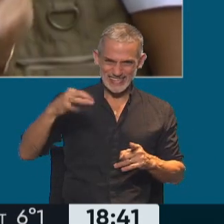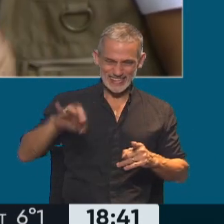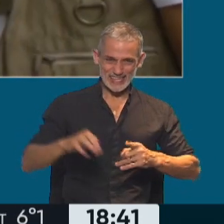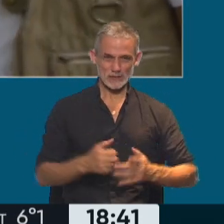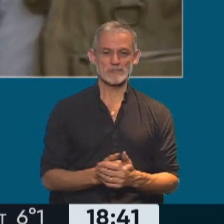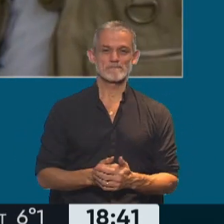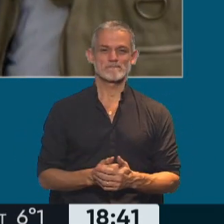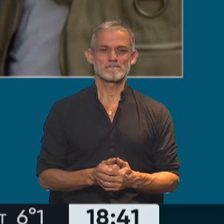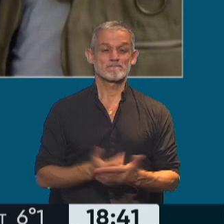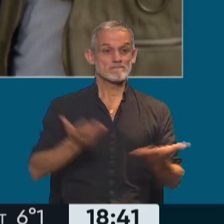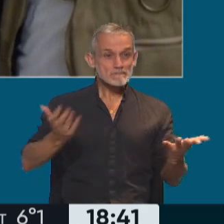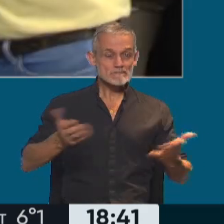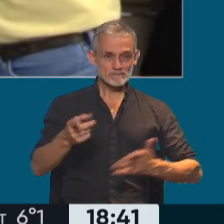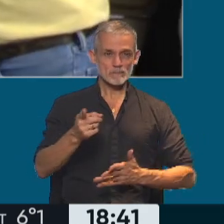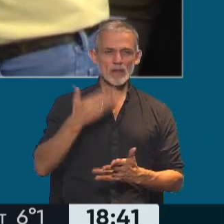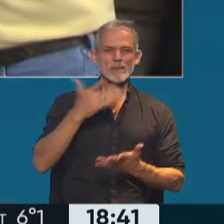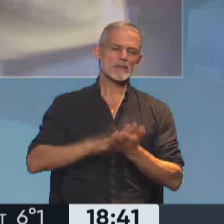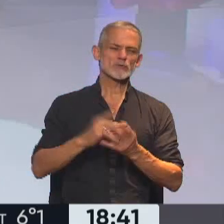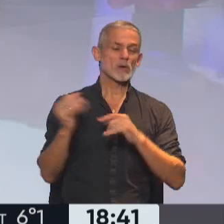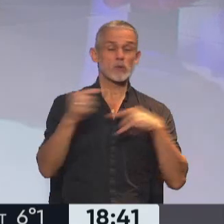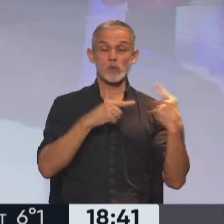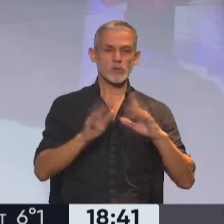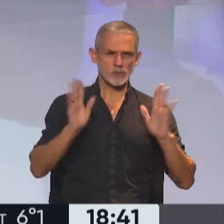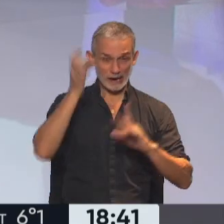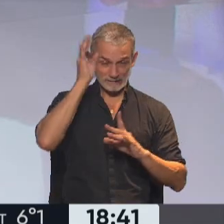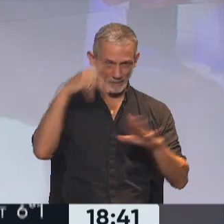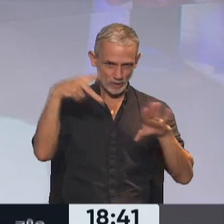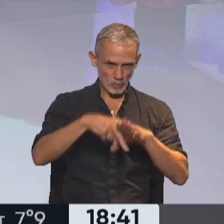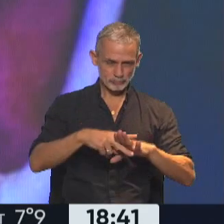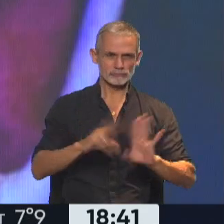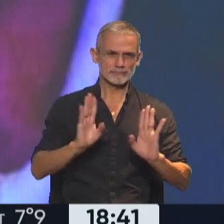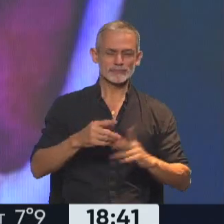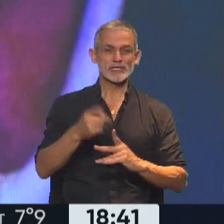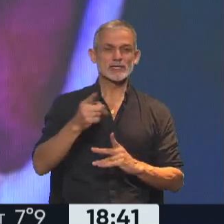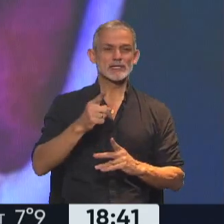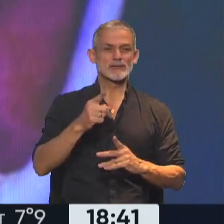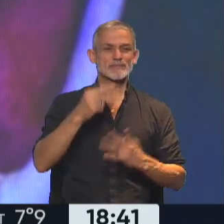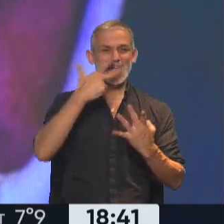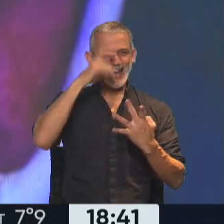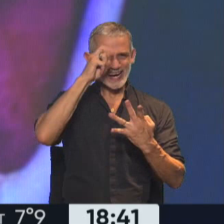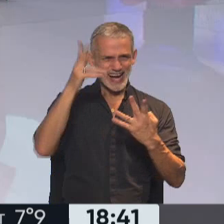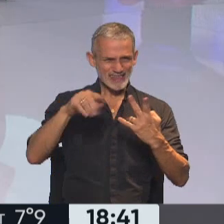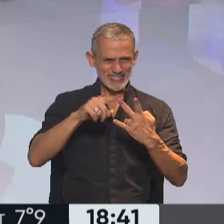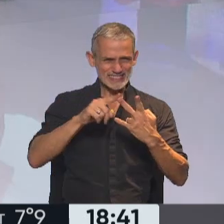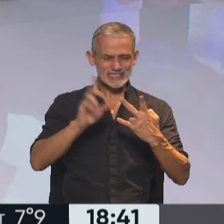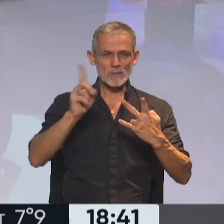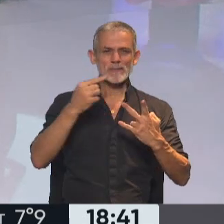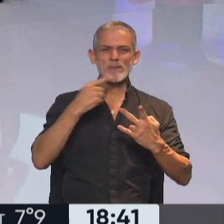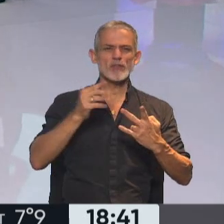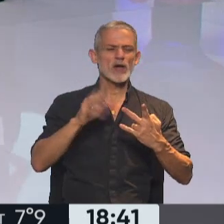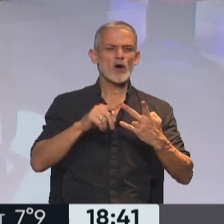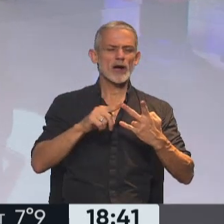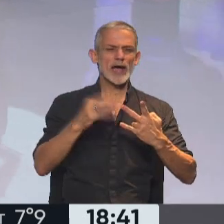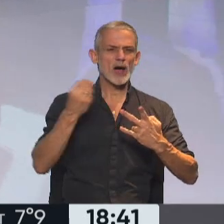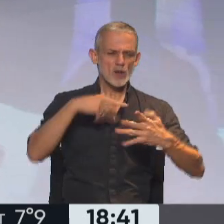esa narrativa. Leticia, hablabas de lo polémico, perdón que te interrumpí, Leti, pero el señor Rodolfo Hernández no es el que dijo que